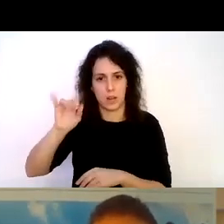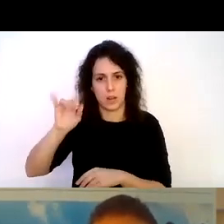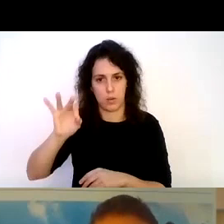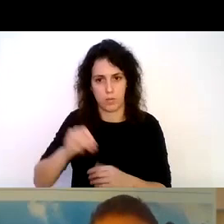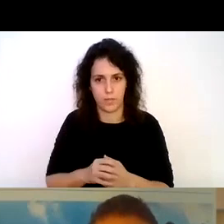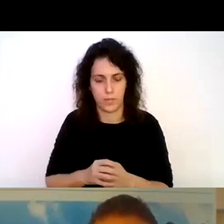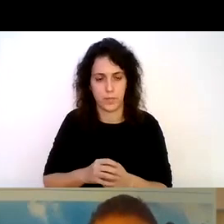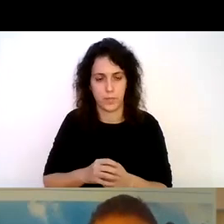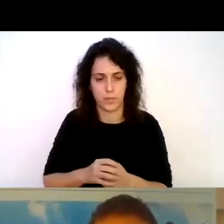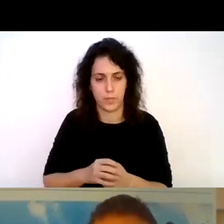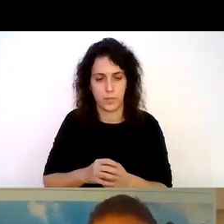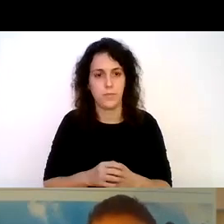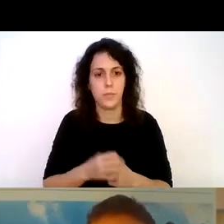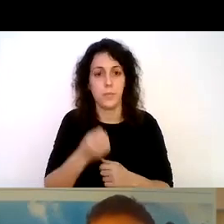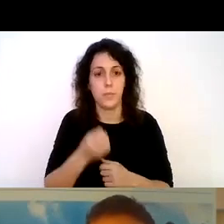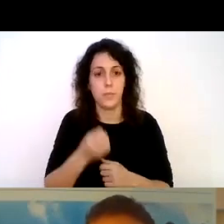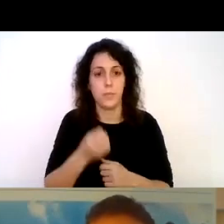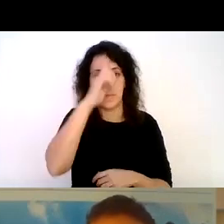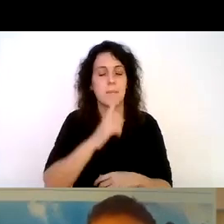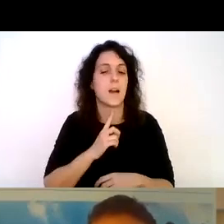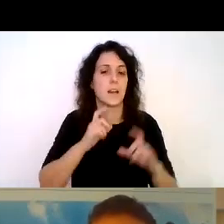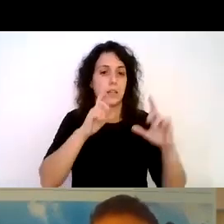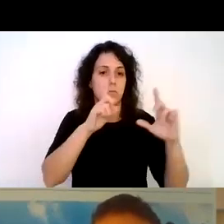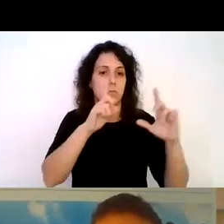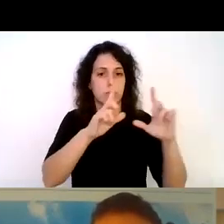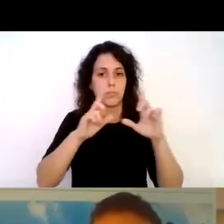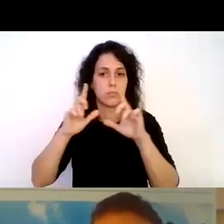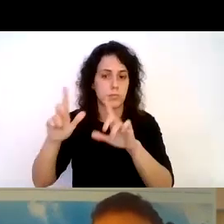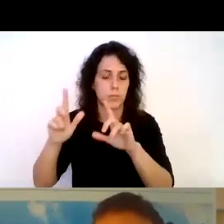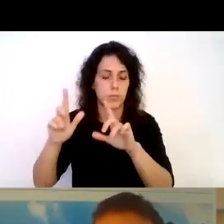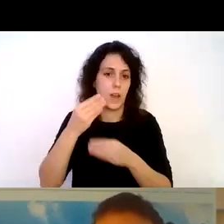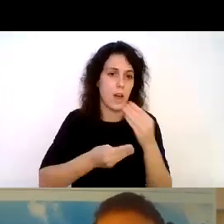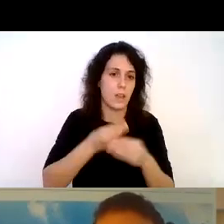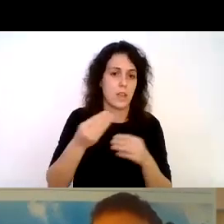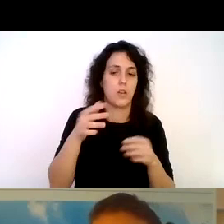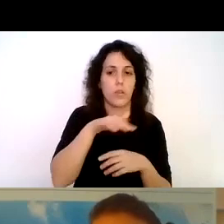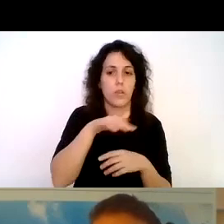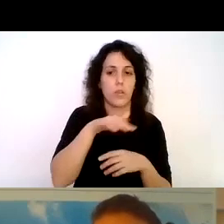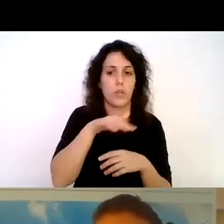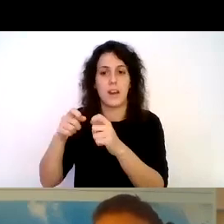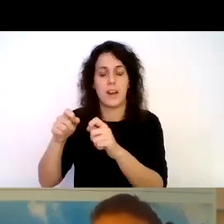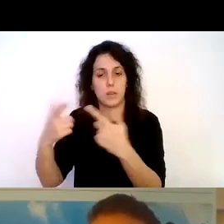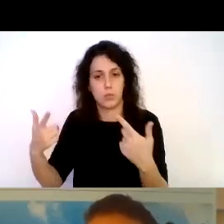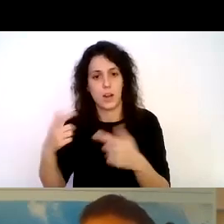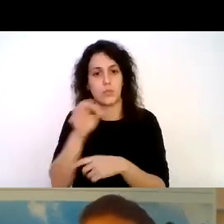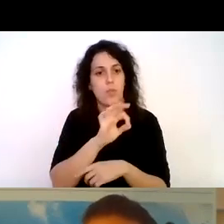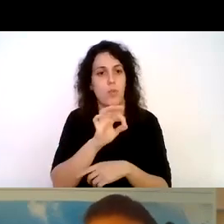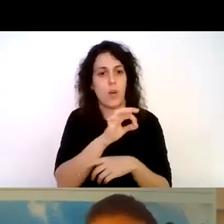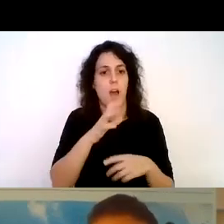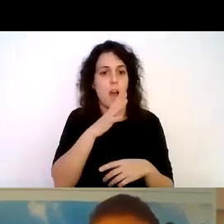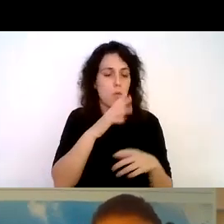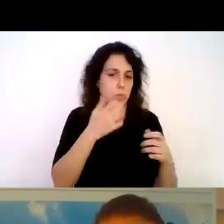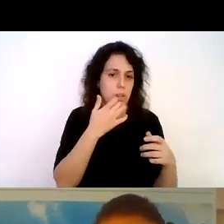bueno fotografías ya mencioné que se puede realizar en entornos naturales o en aguas confinadas